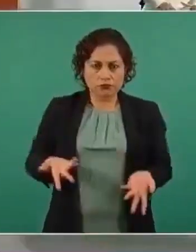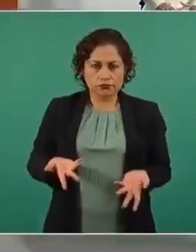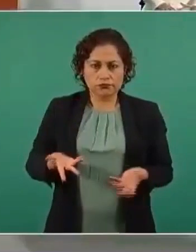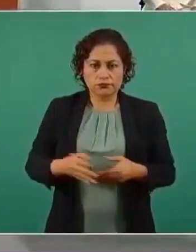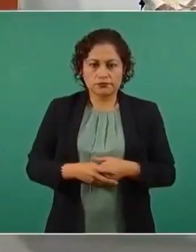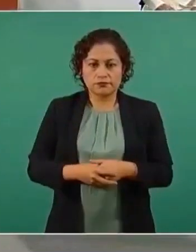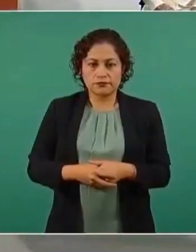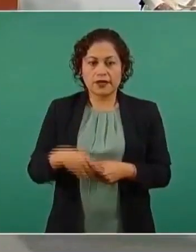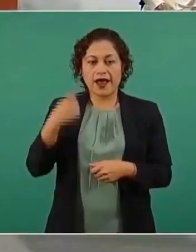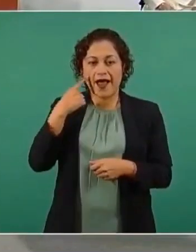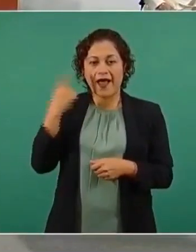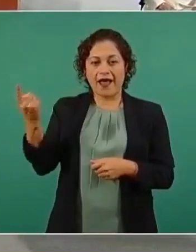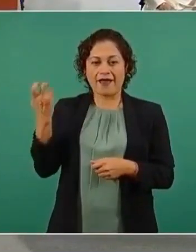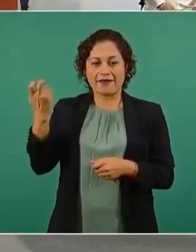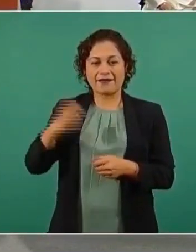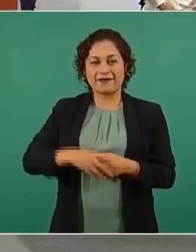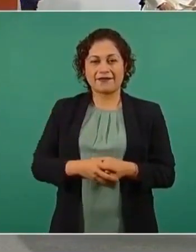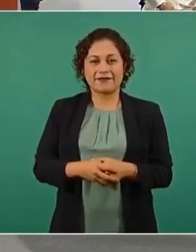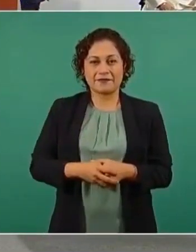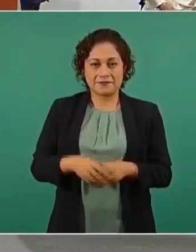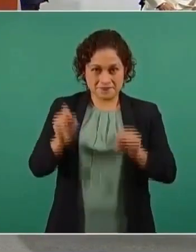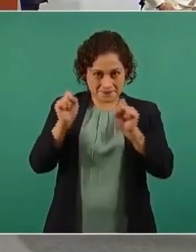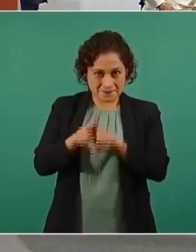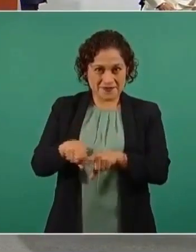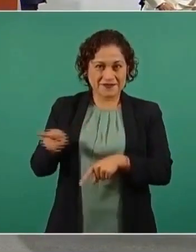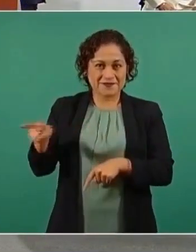Ah, aquí está. La misma.